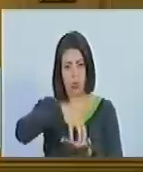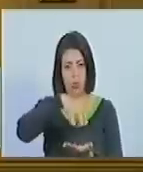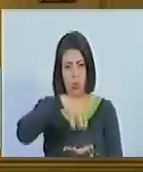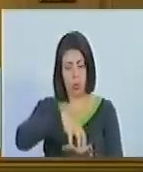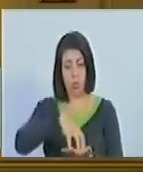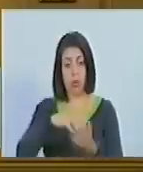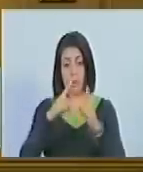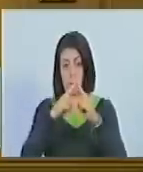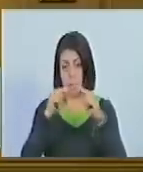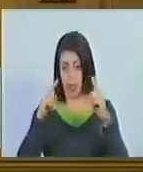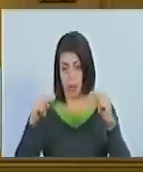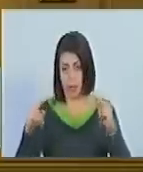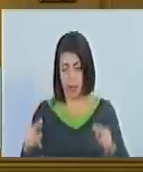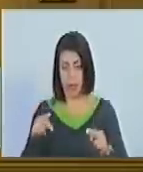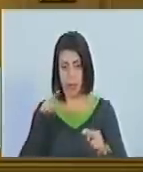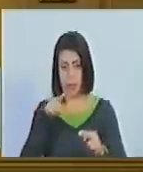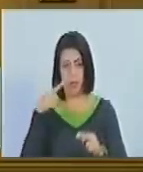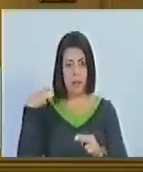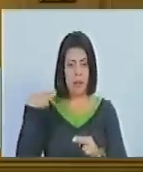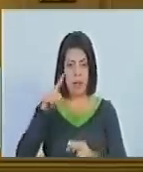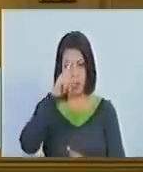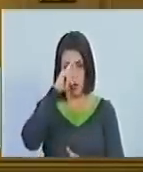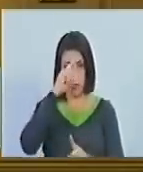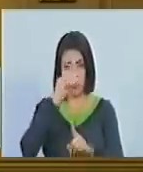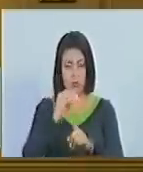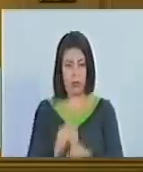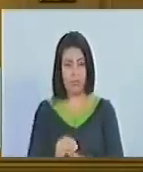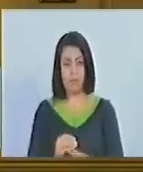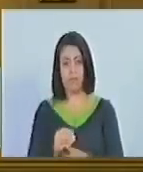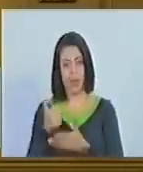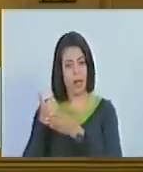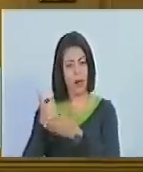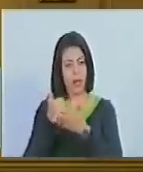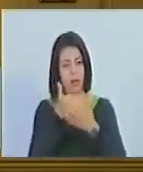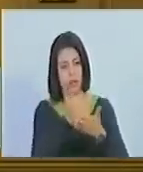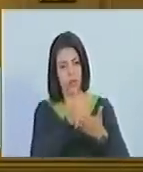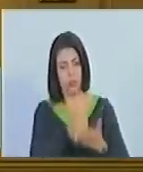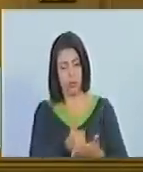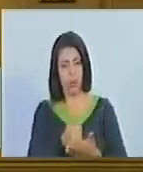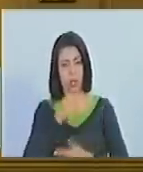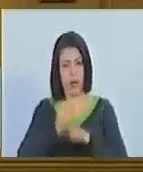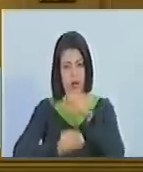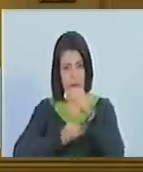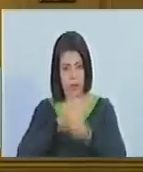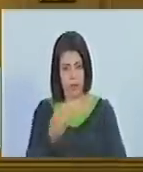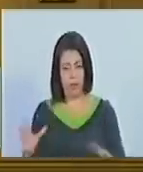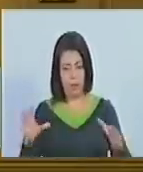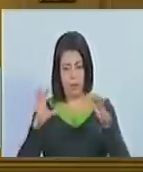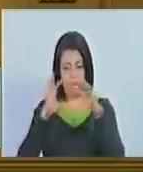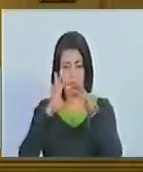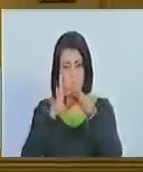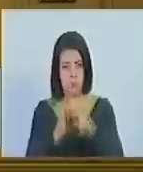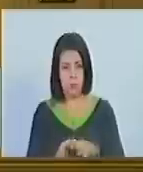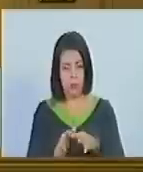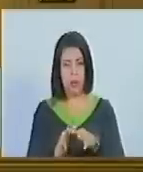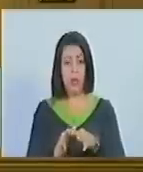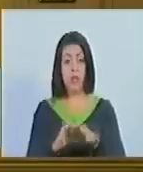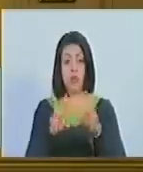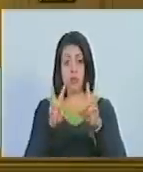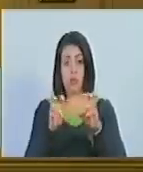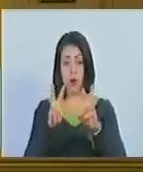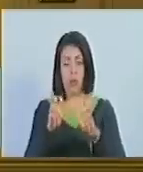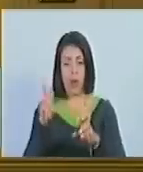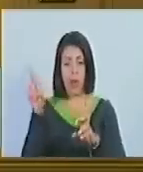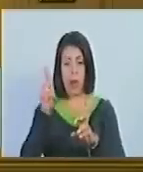Anfitriónico de Panamá tenía como finalidad colaborar en la consolidación de la unidad de las nuevas